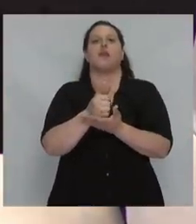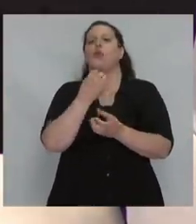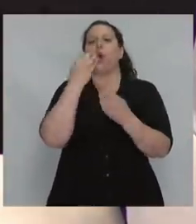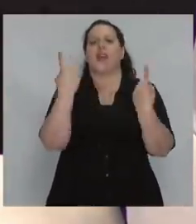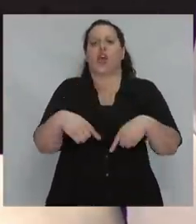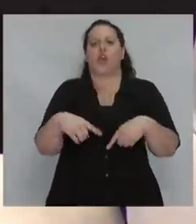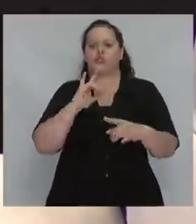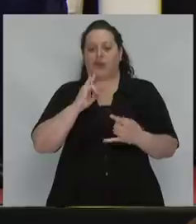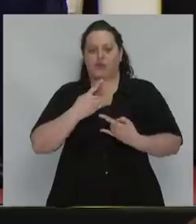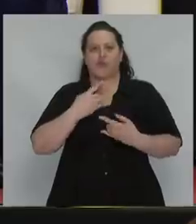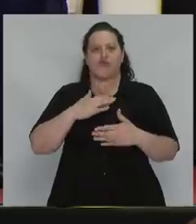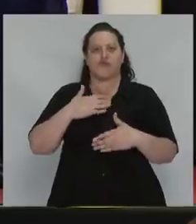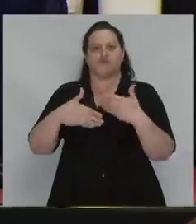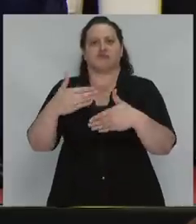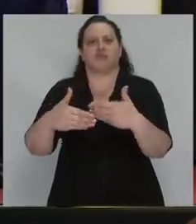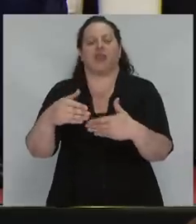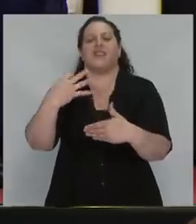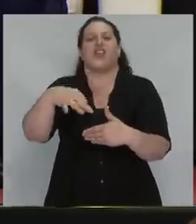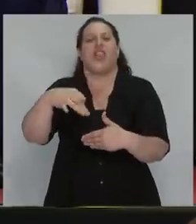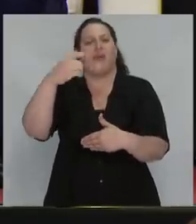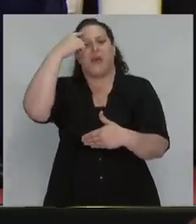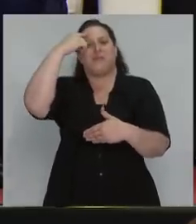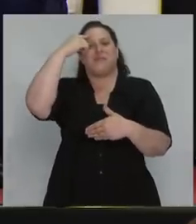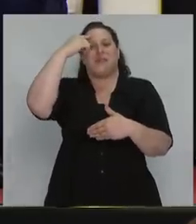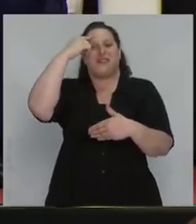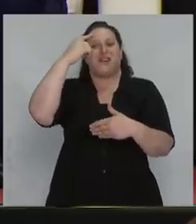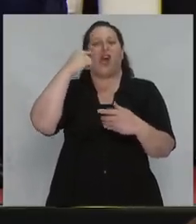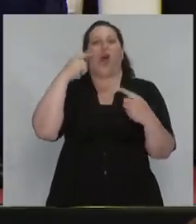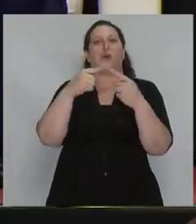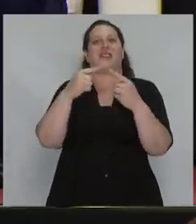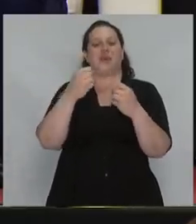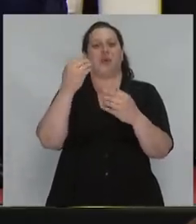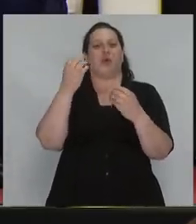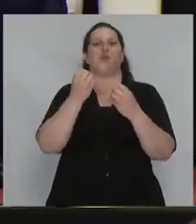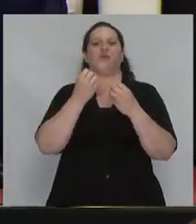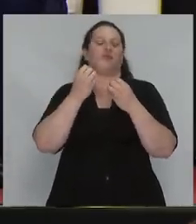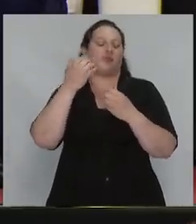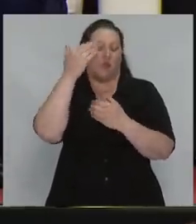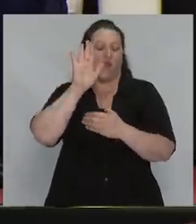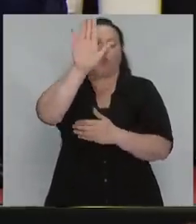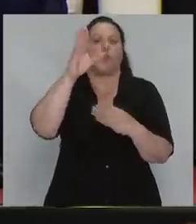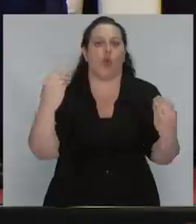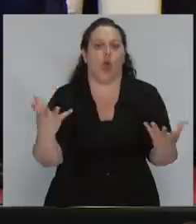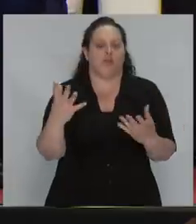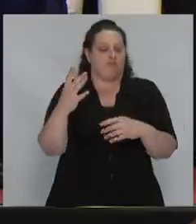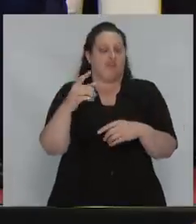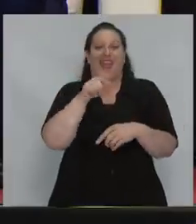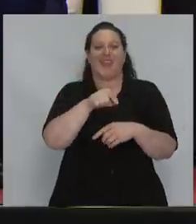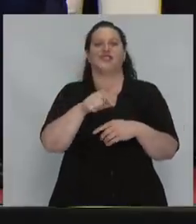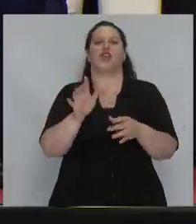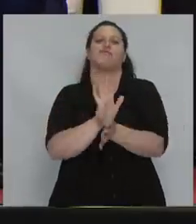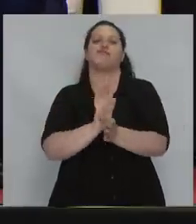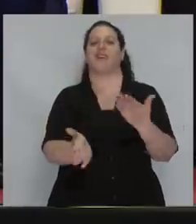ese mundo que queremos. Eso es ser de izquierdas. Que cada cosa que hagamos en nuestro comportamiento con los demás, con